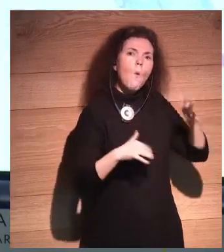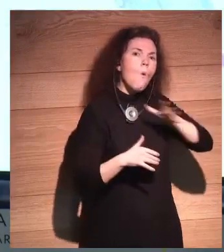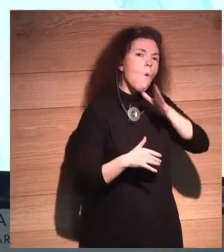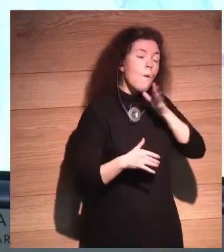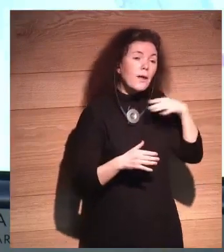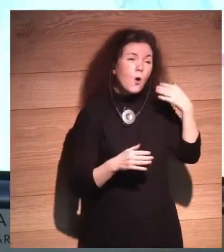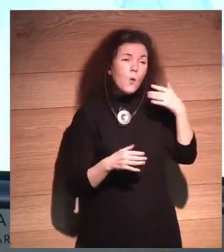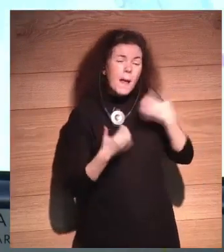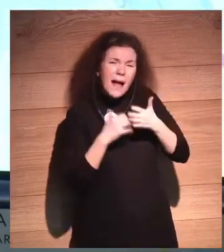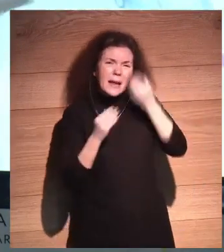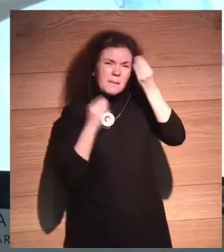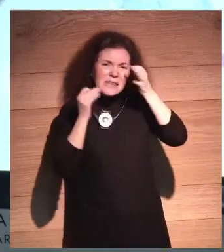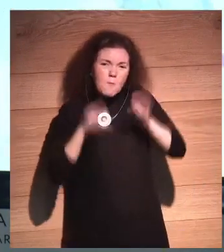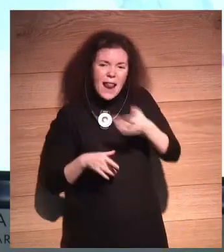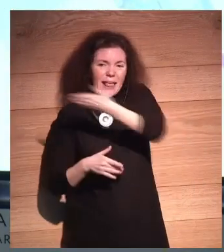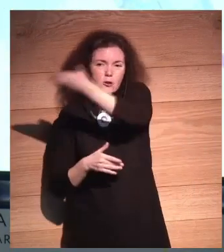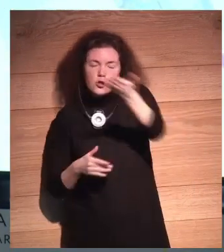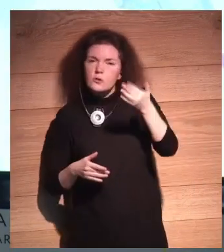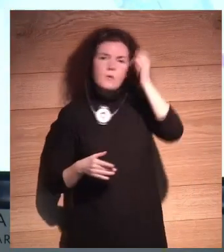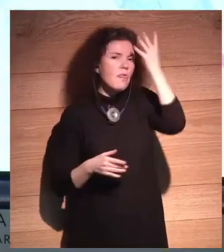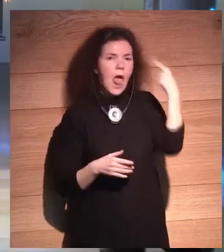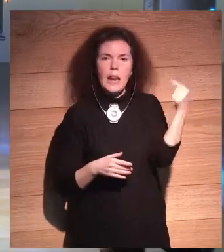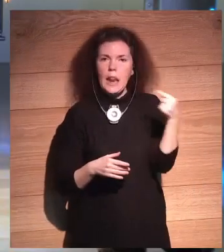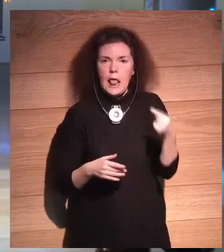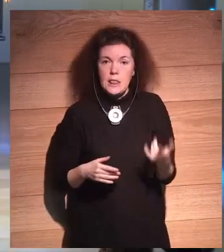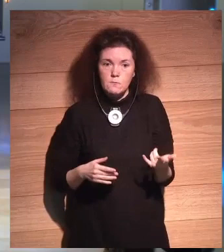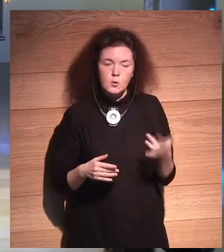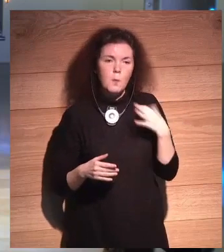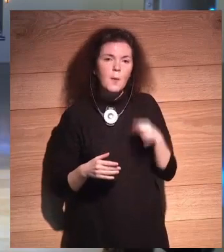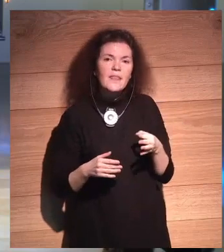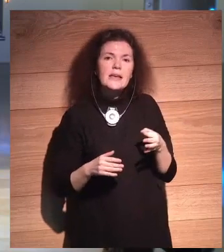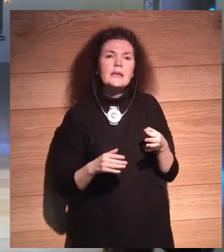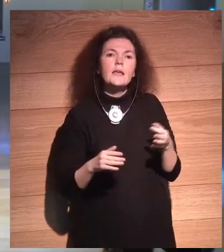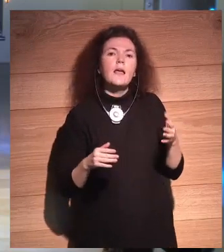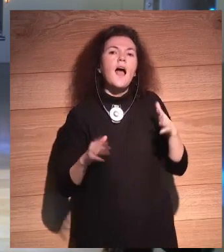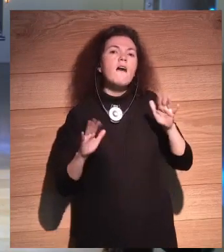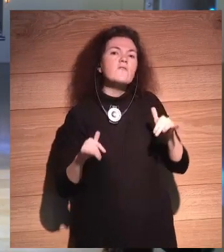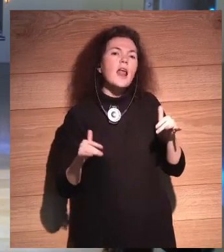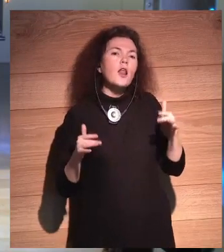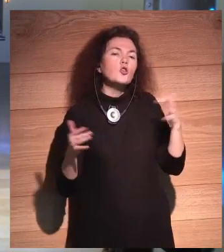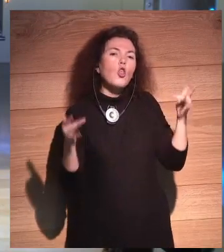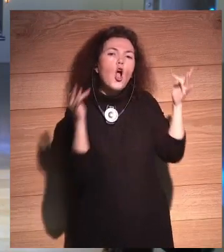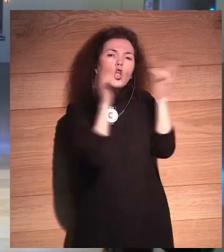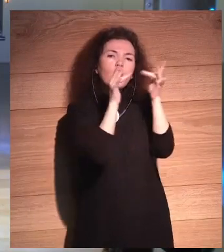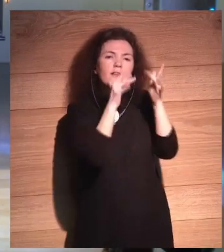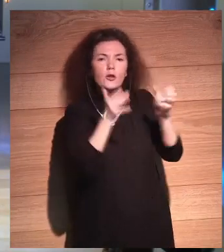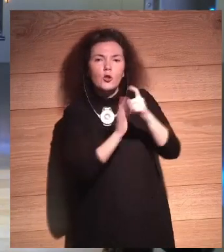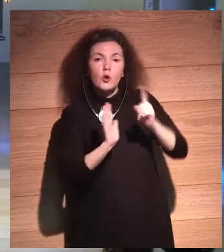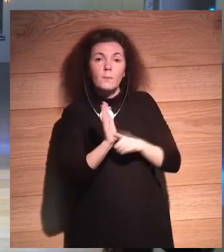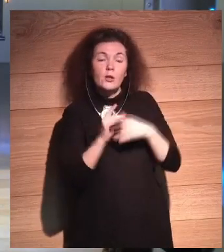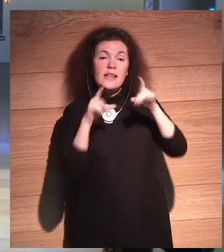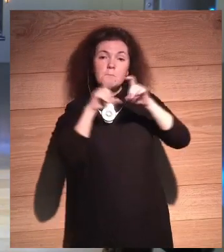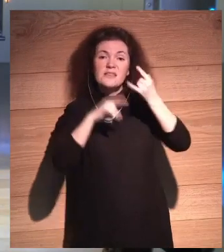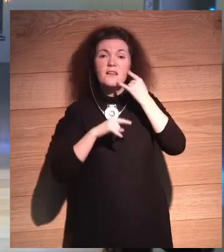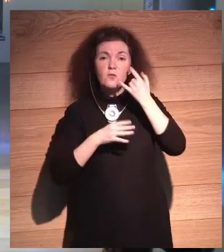que piense como nosotros, yo creo que eso es una mala idea, porque si no podemos tener la meta de inteligencia, es decir, conectarlo todo. Esto es lo que las compañías telefónicas